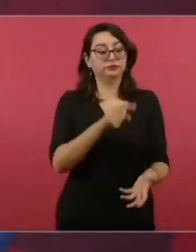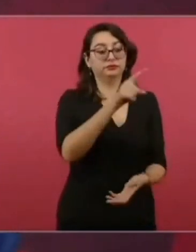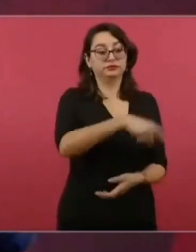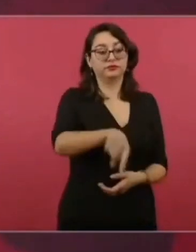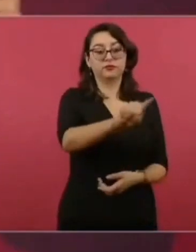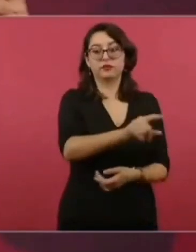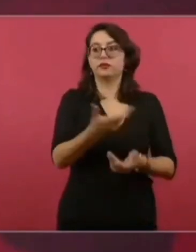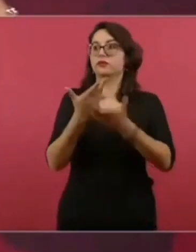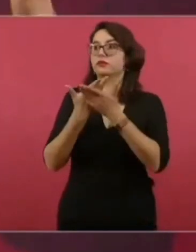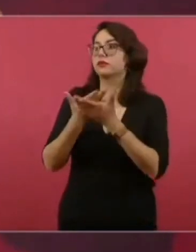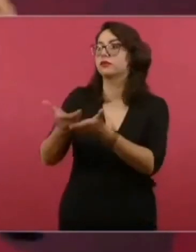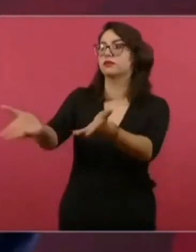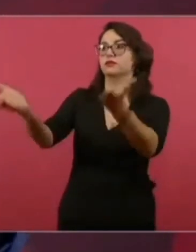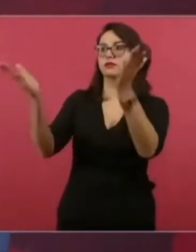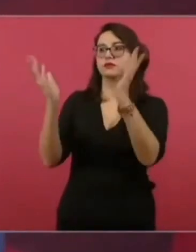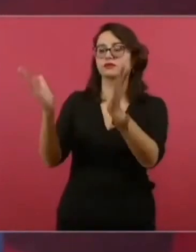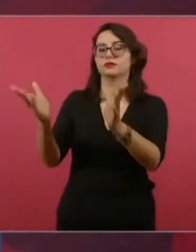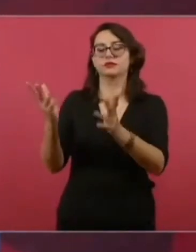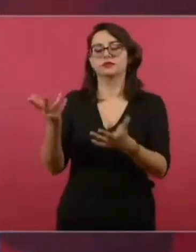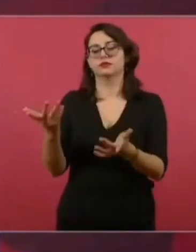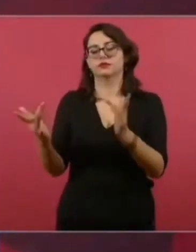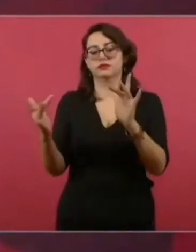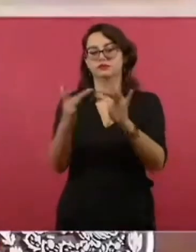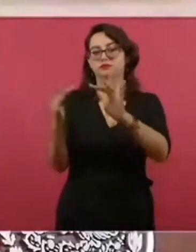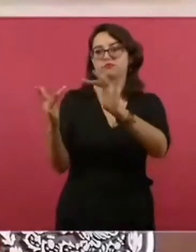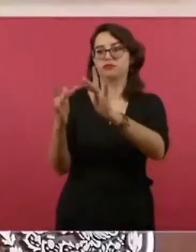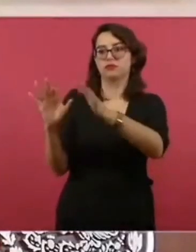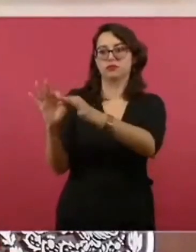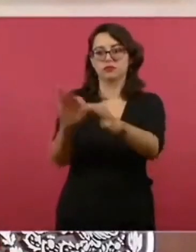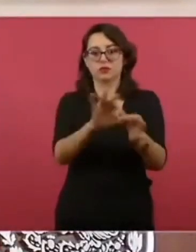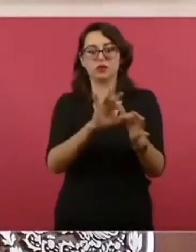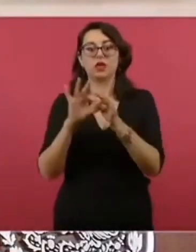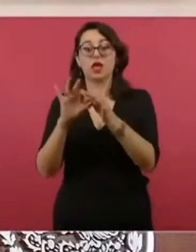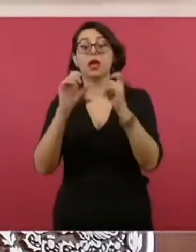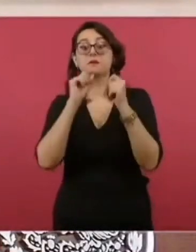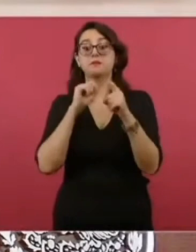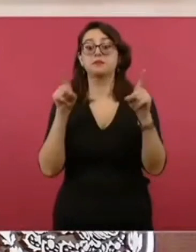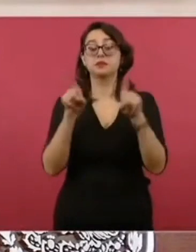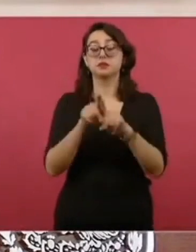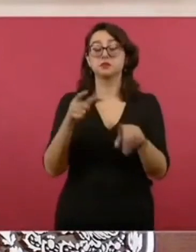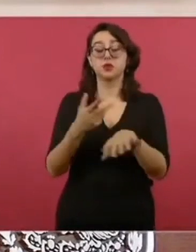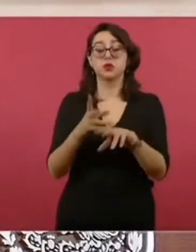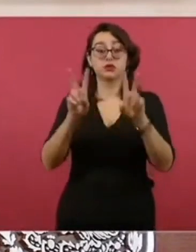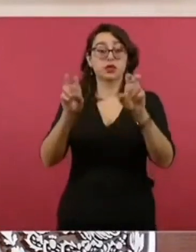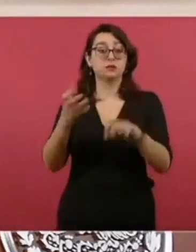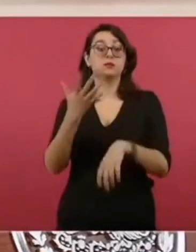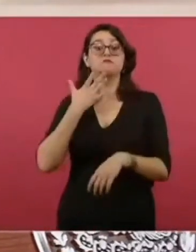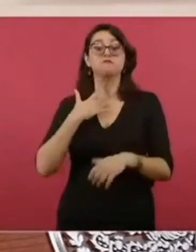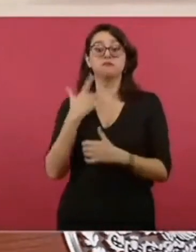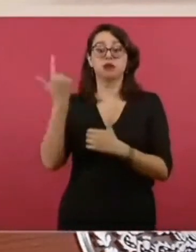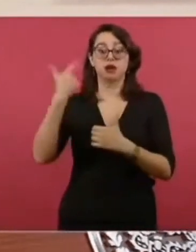cuando estaba en su apogeo el huachicol, que